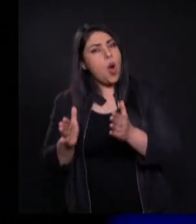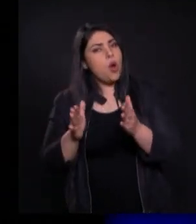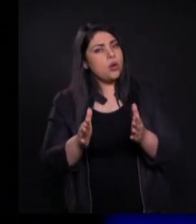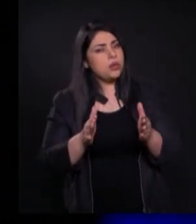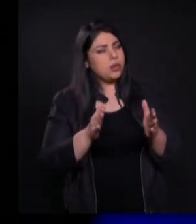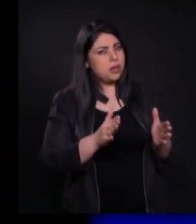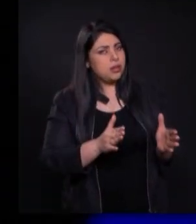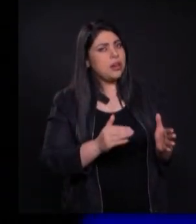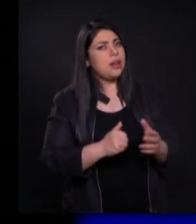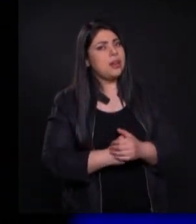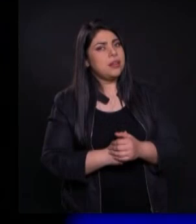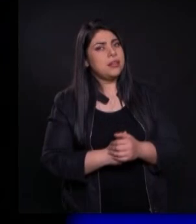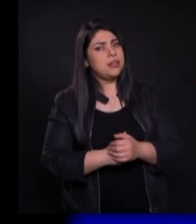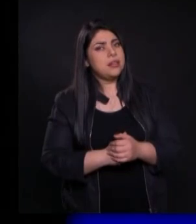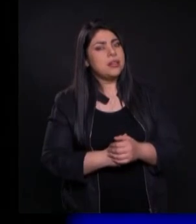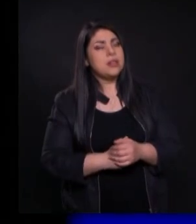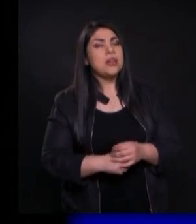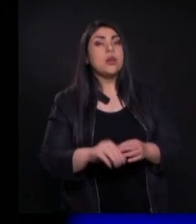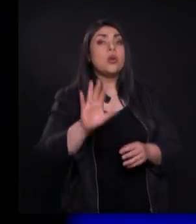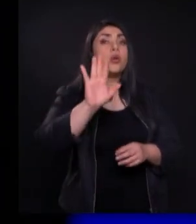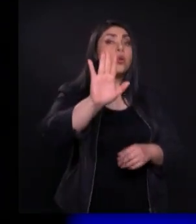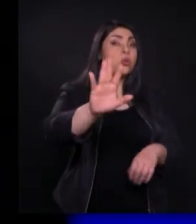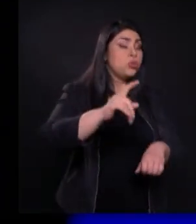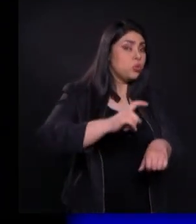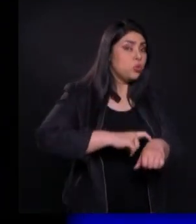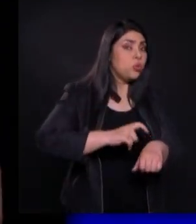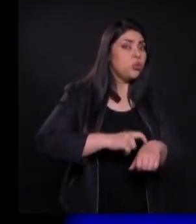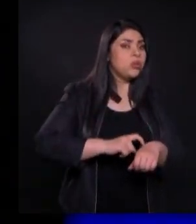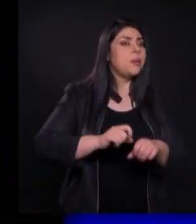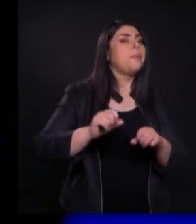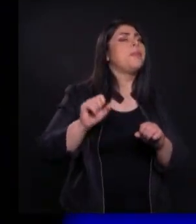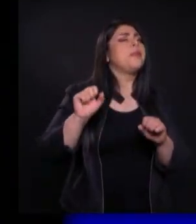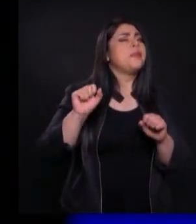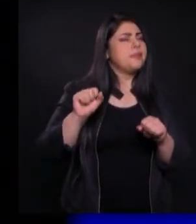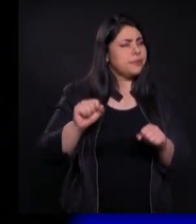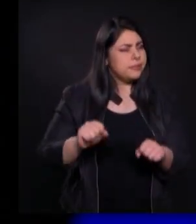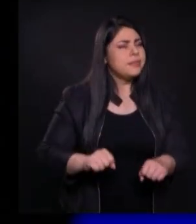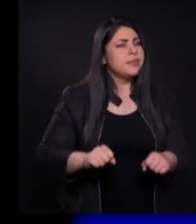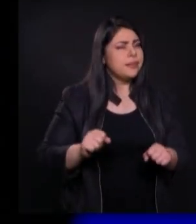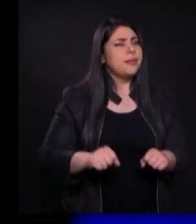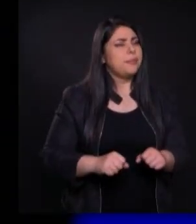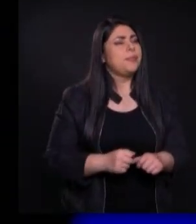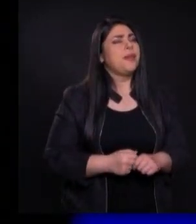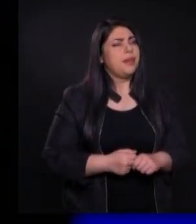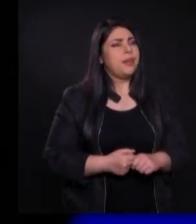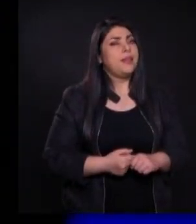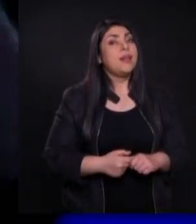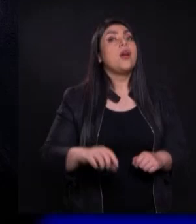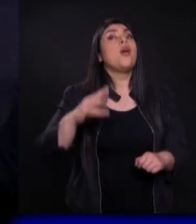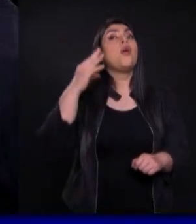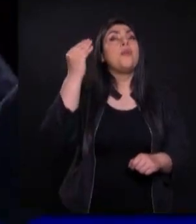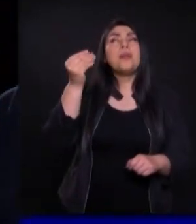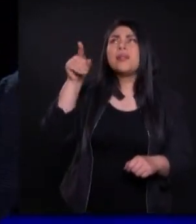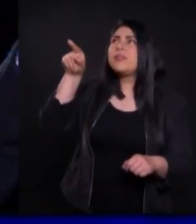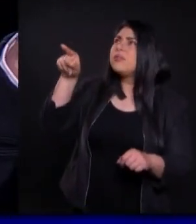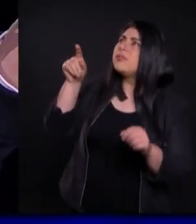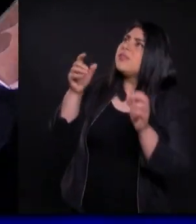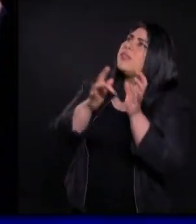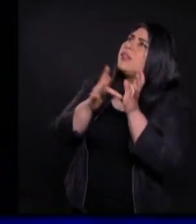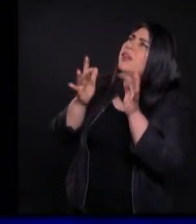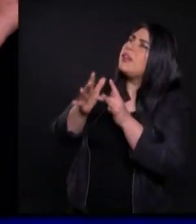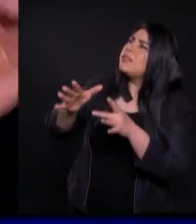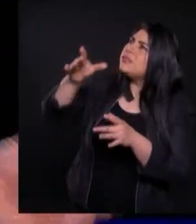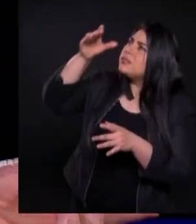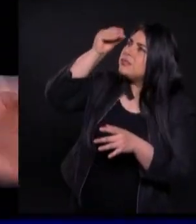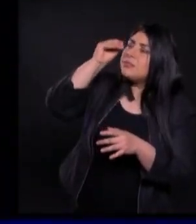declaro En el nombre De Jesús Que tu tiempo Te va a rendir Te explico Por qué Porque cuando tú Aprendes a servir Como Jesús Vas a empezar A dar tiempo A los